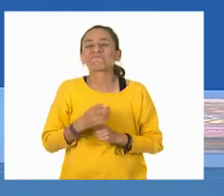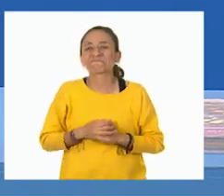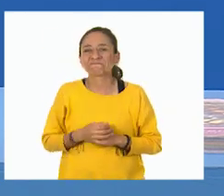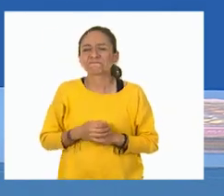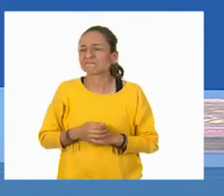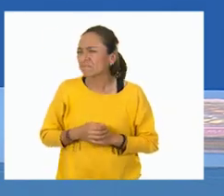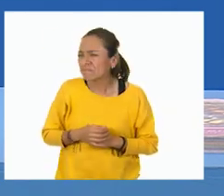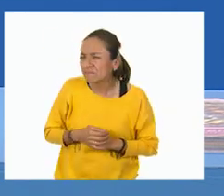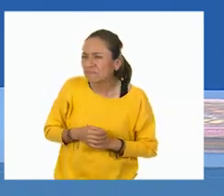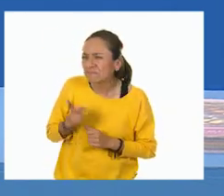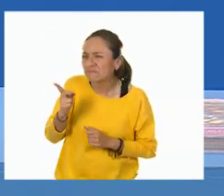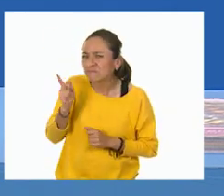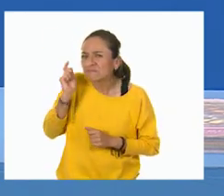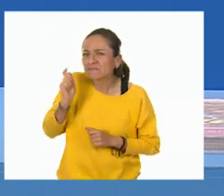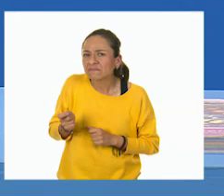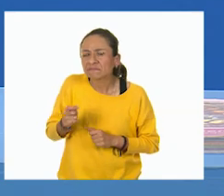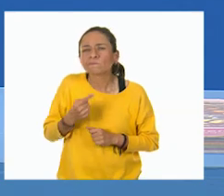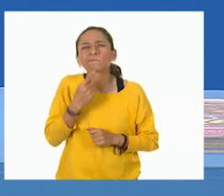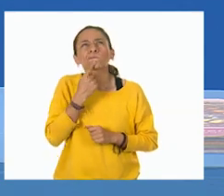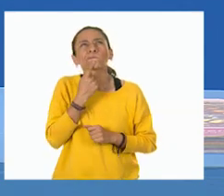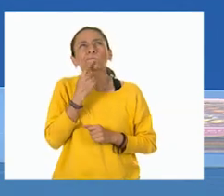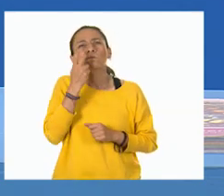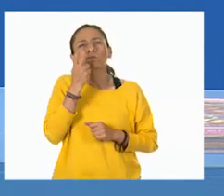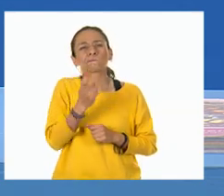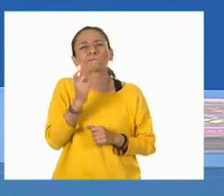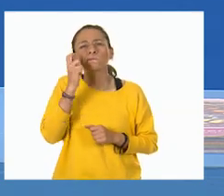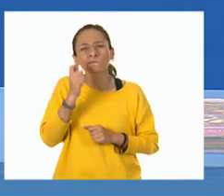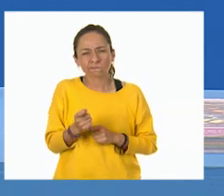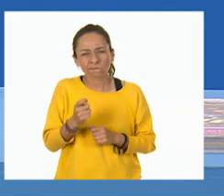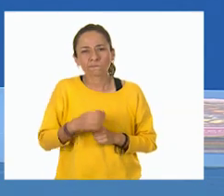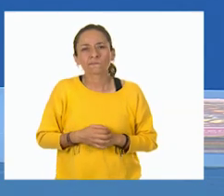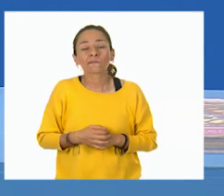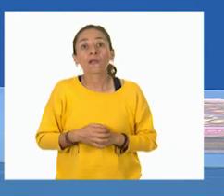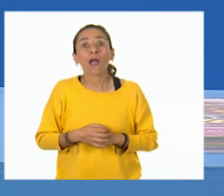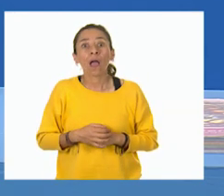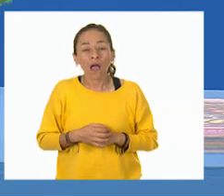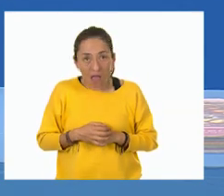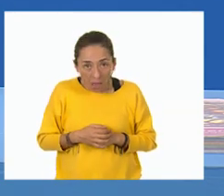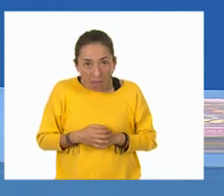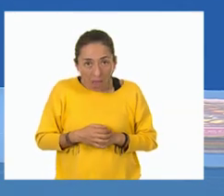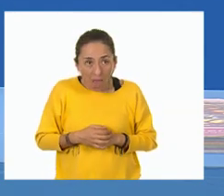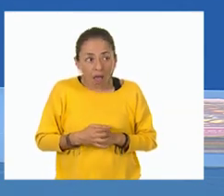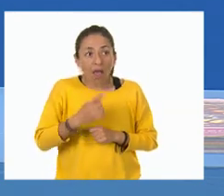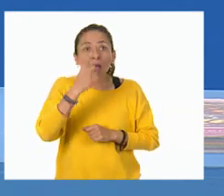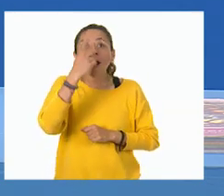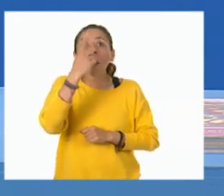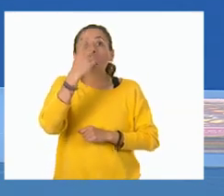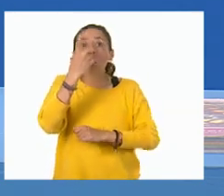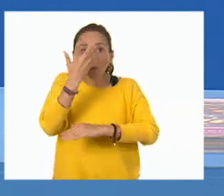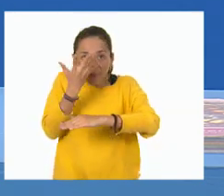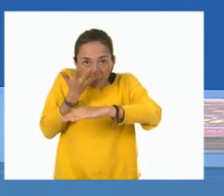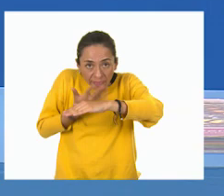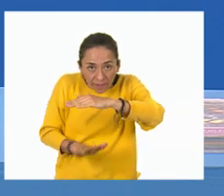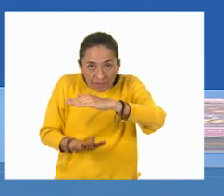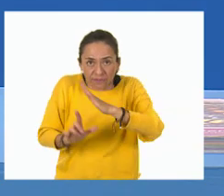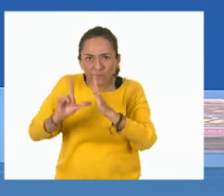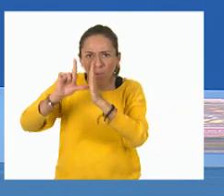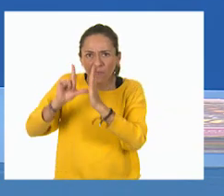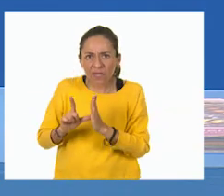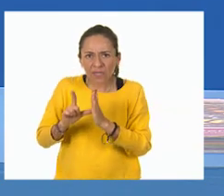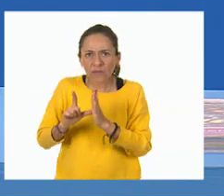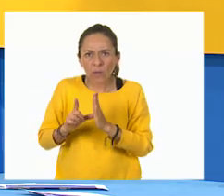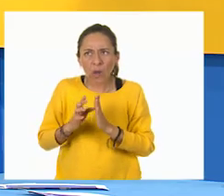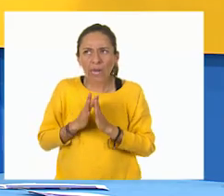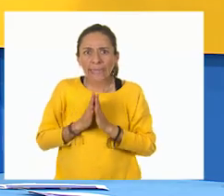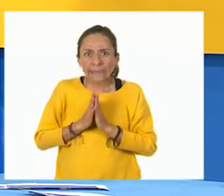¿Y esa cómo dice, Tom? Y esa dice... Un décimo de litro. Uy. Esa, esa,